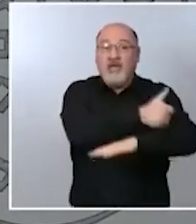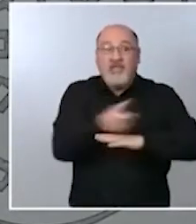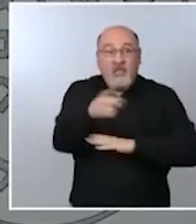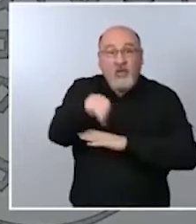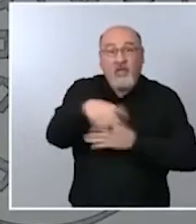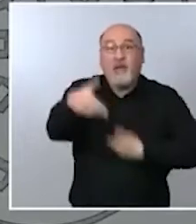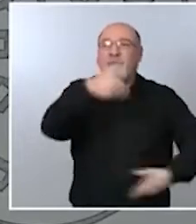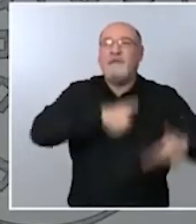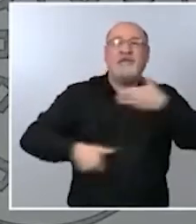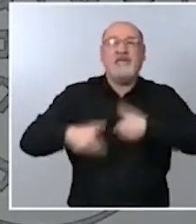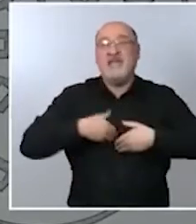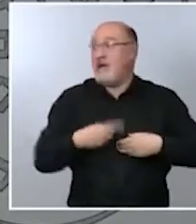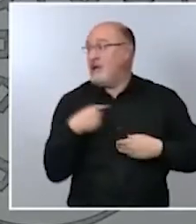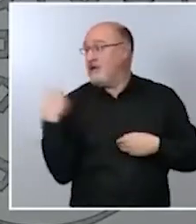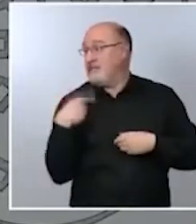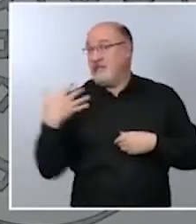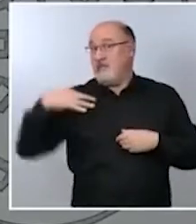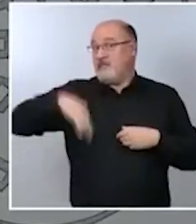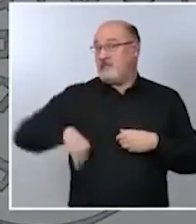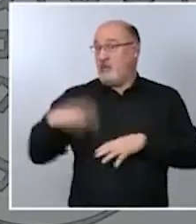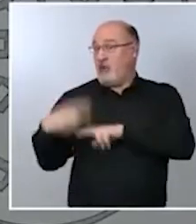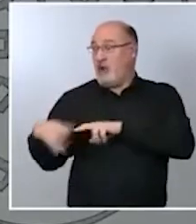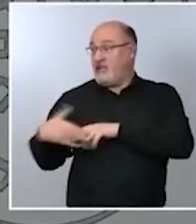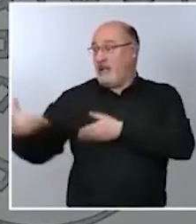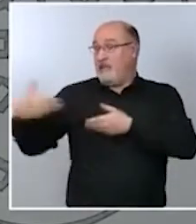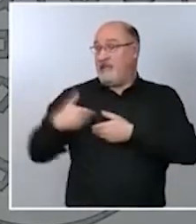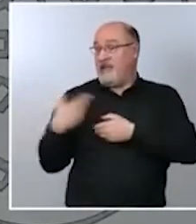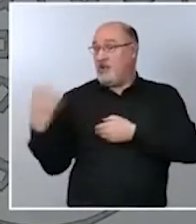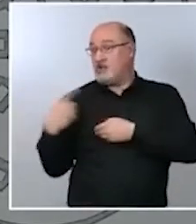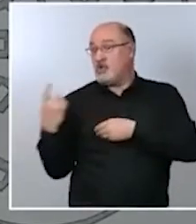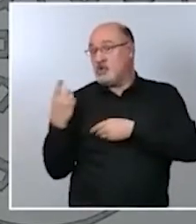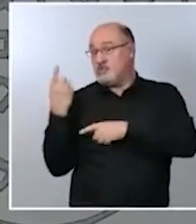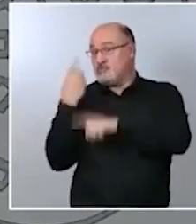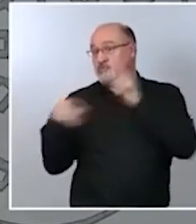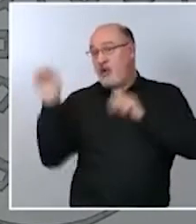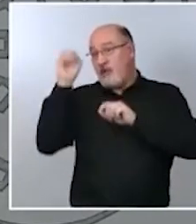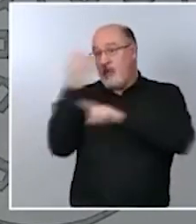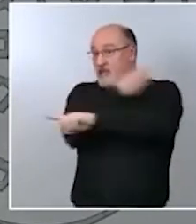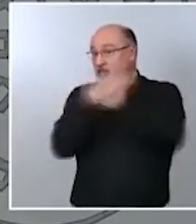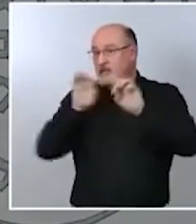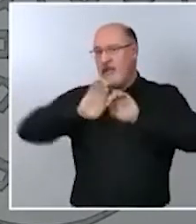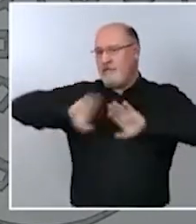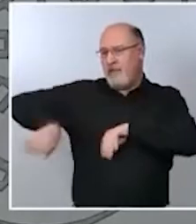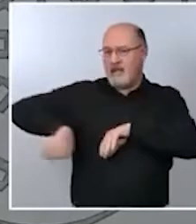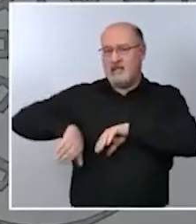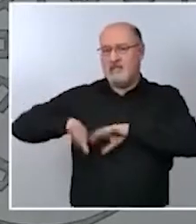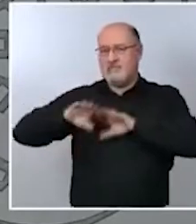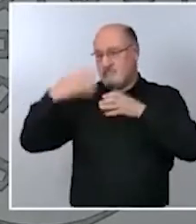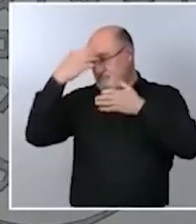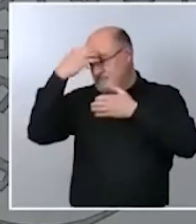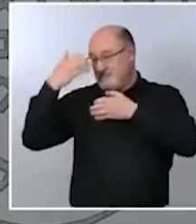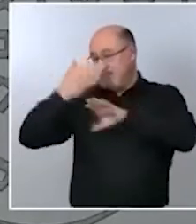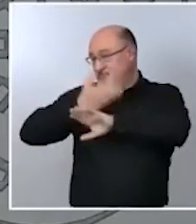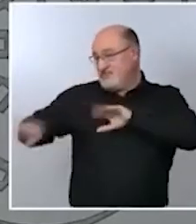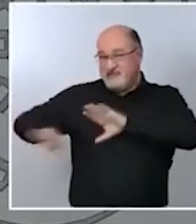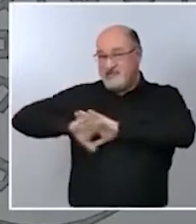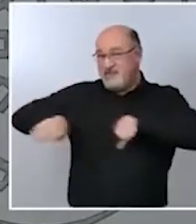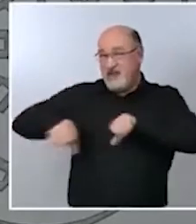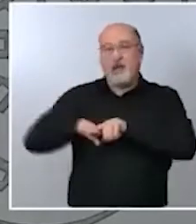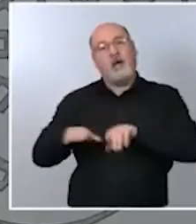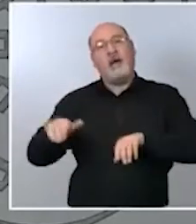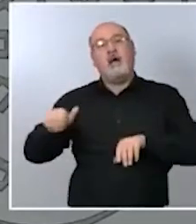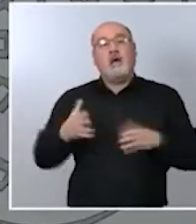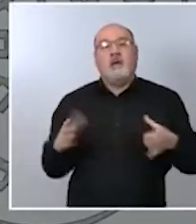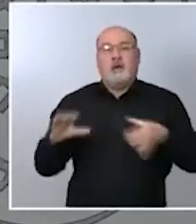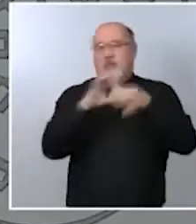los políticos que aparquemos las diferencias partidistas que no saquemos rédito político de situaciones sobrevenidas que